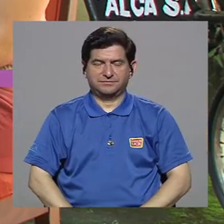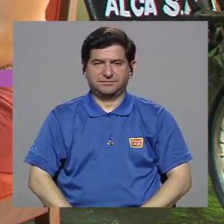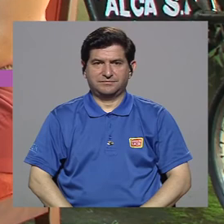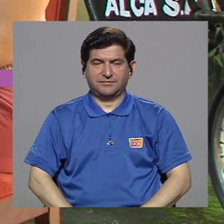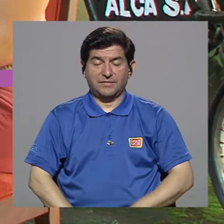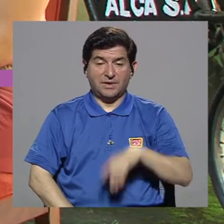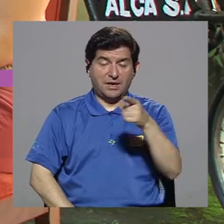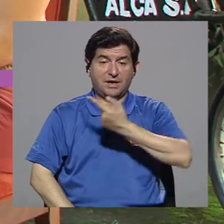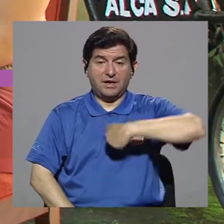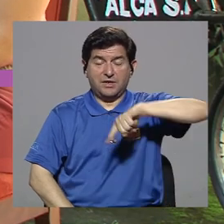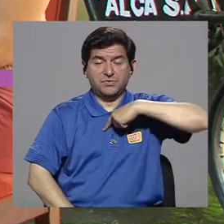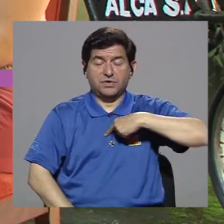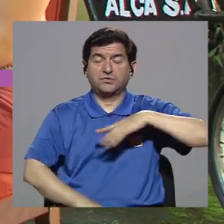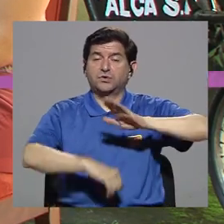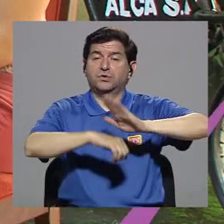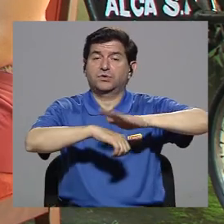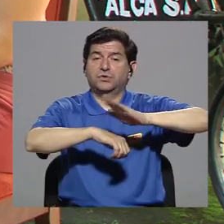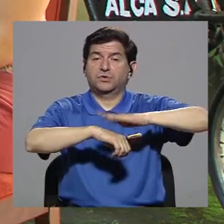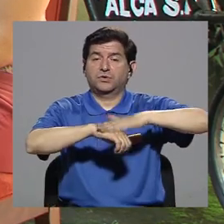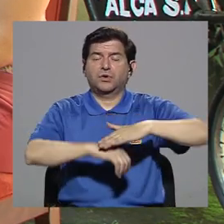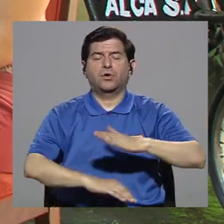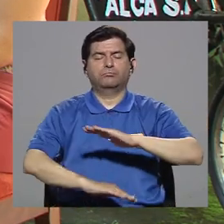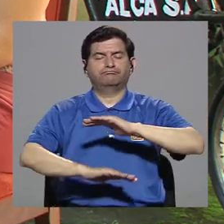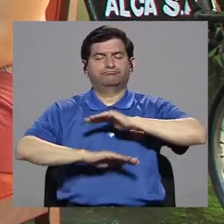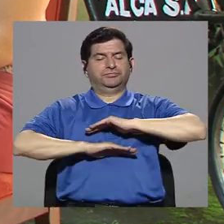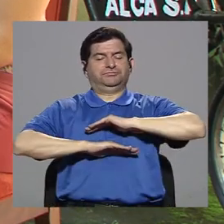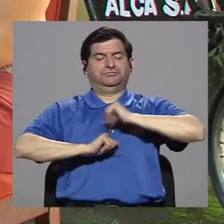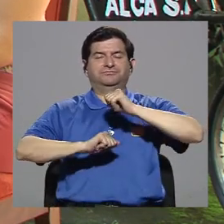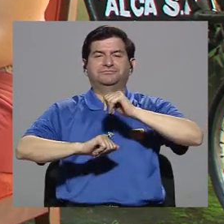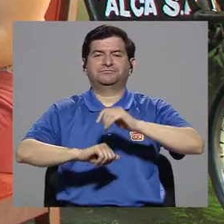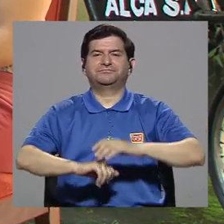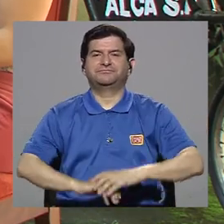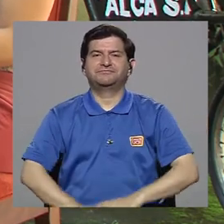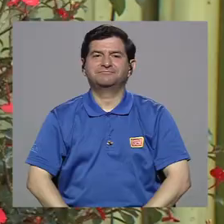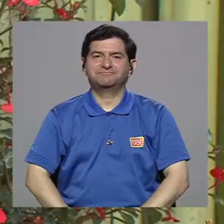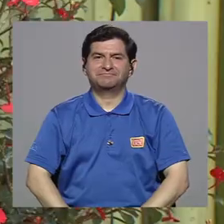Y eso nos va a dar mucha satisfacción.